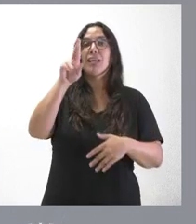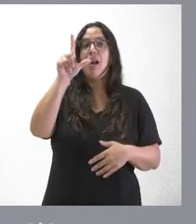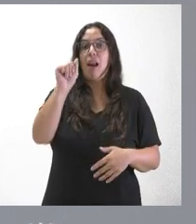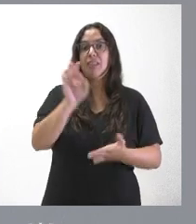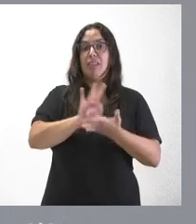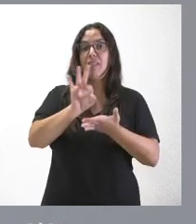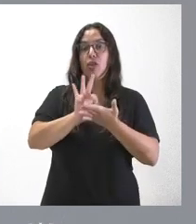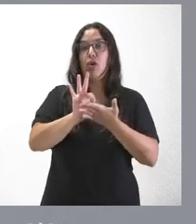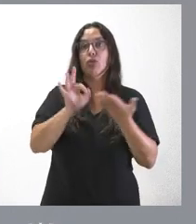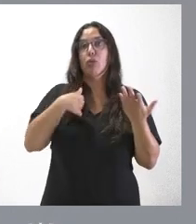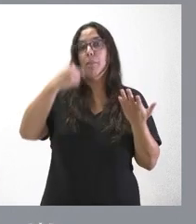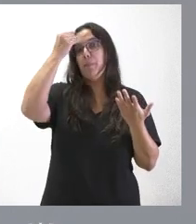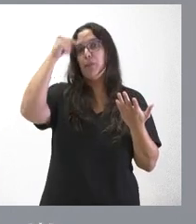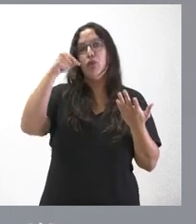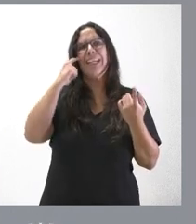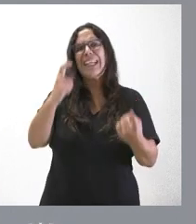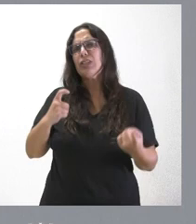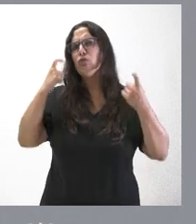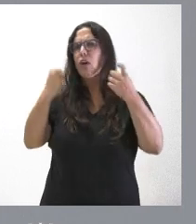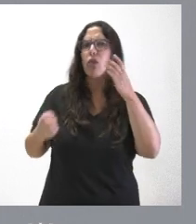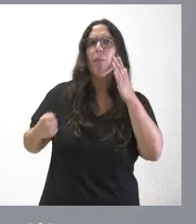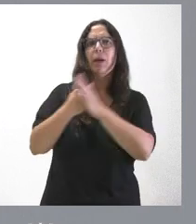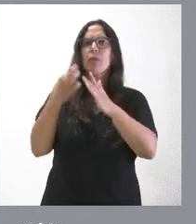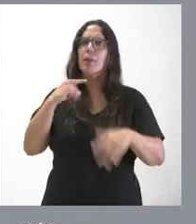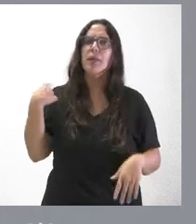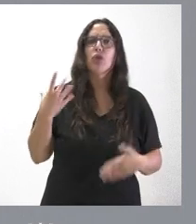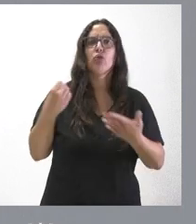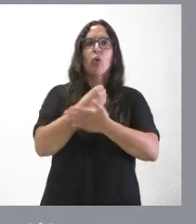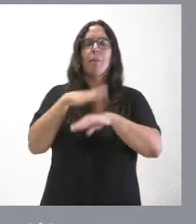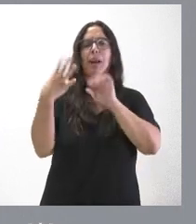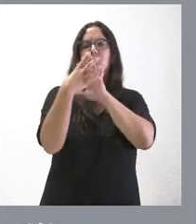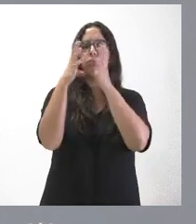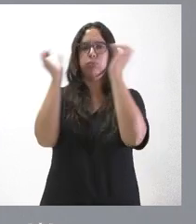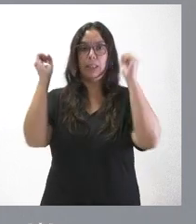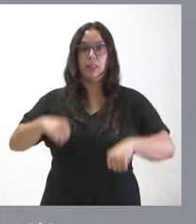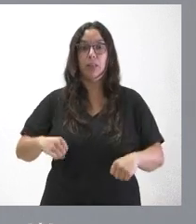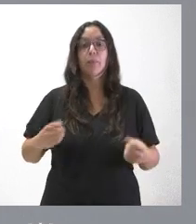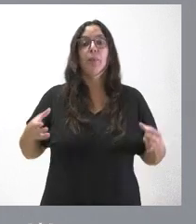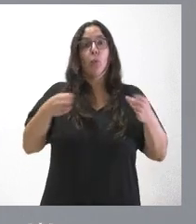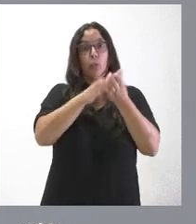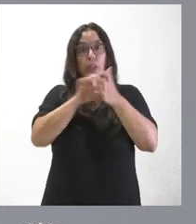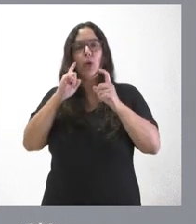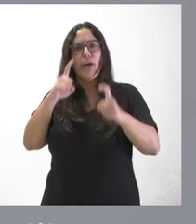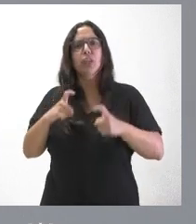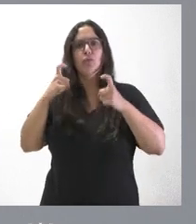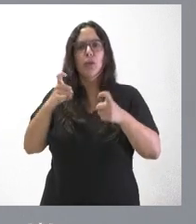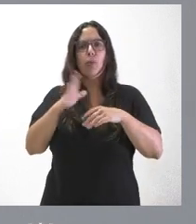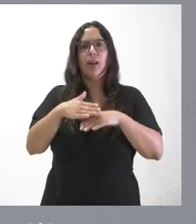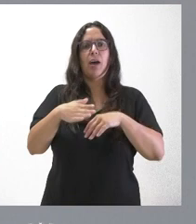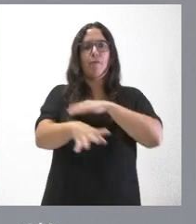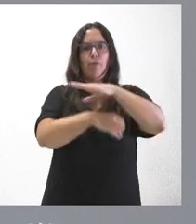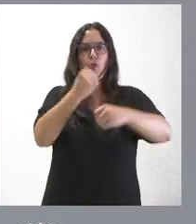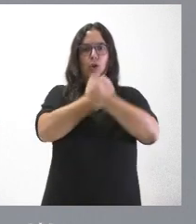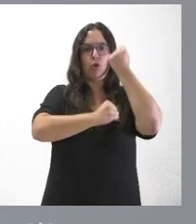bueno, yo creo que esto exige el máximo esfuerzo por parte de todos de entendimiento. La Junta de Castilla y León ha hecho un esfuerzo por poner unos fondos económicos que